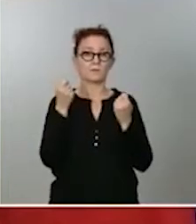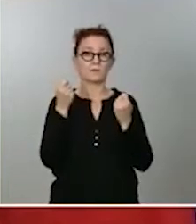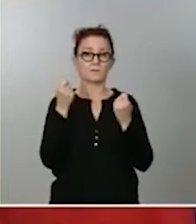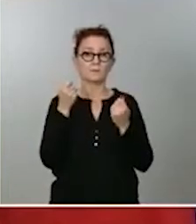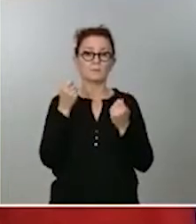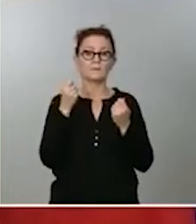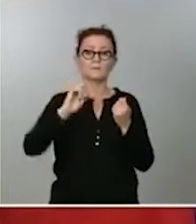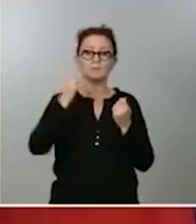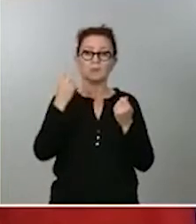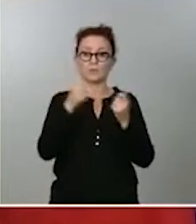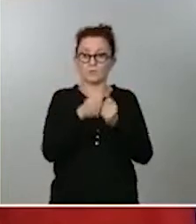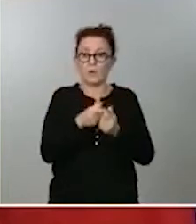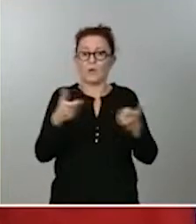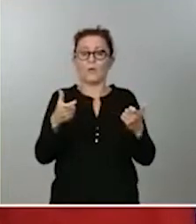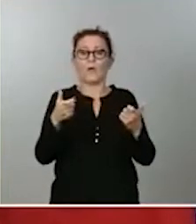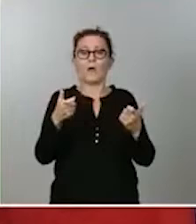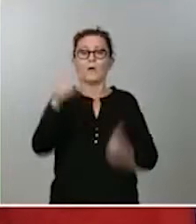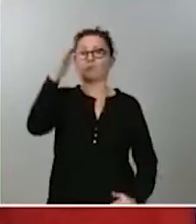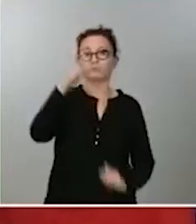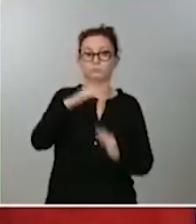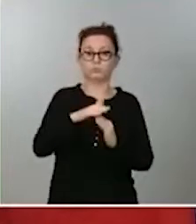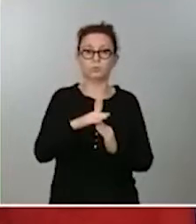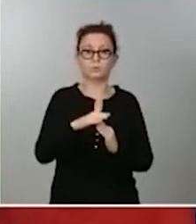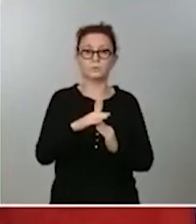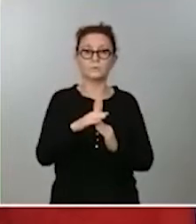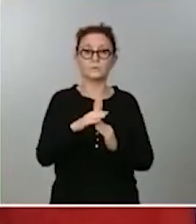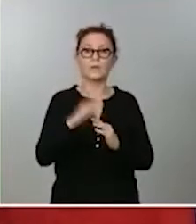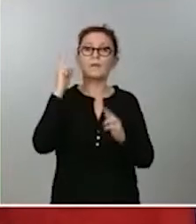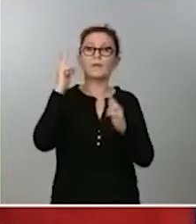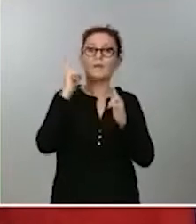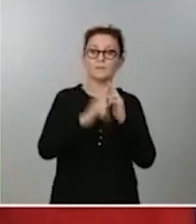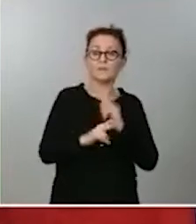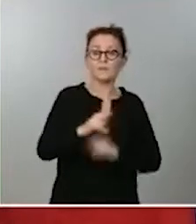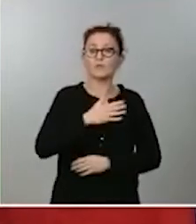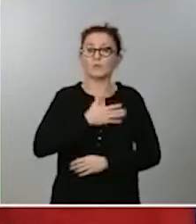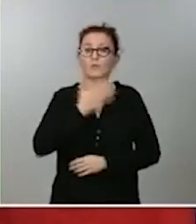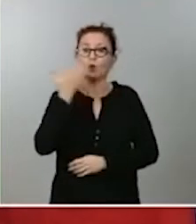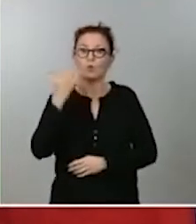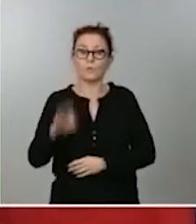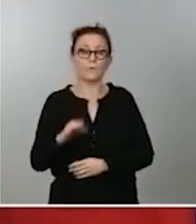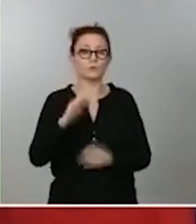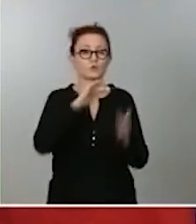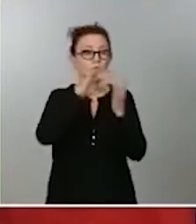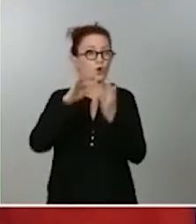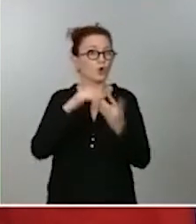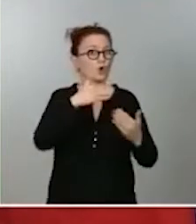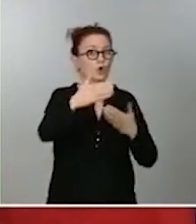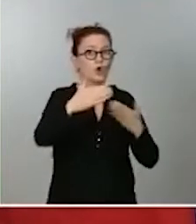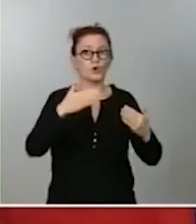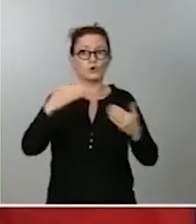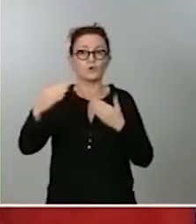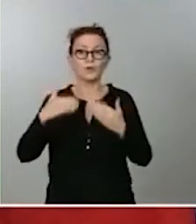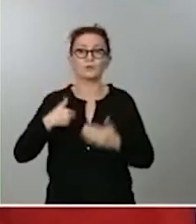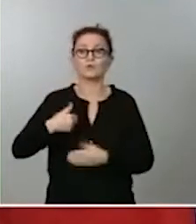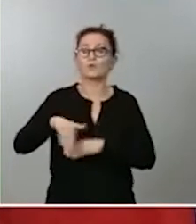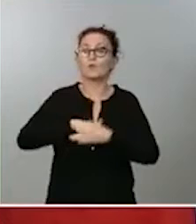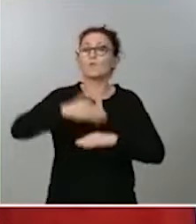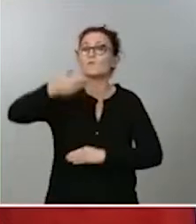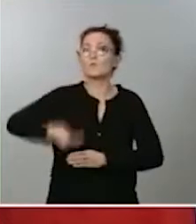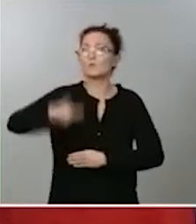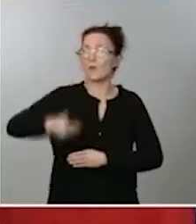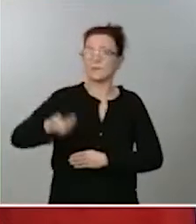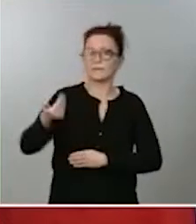ola intentando evitar en la medida de lo posible los contactos que no son imprescindibles,